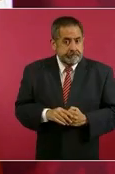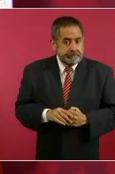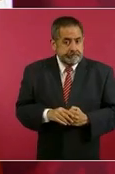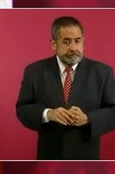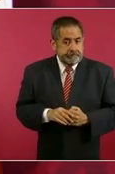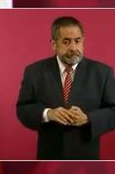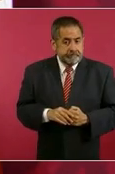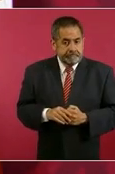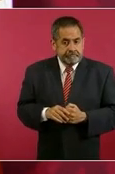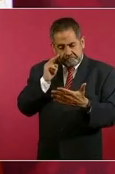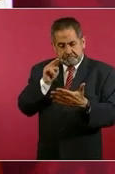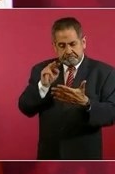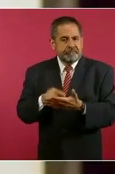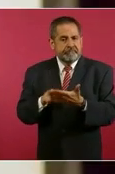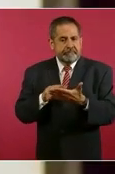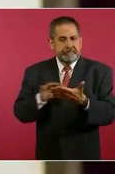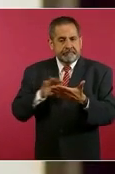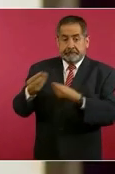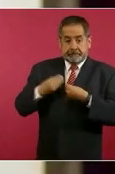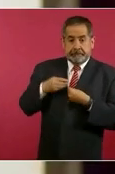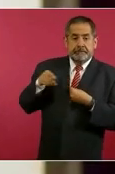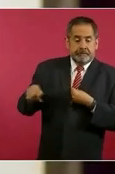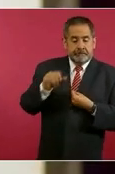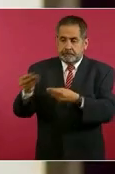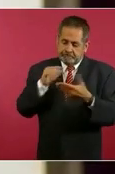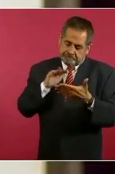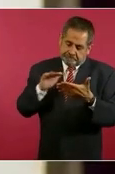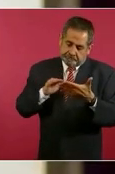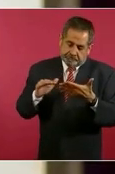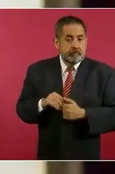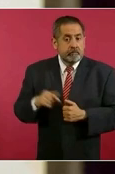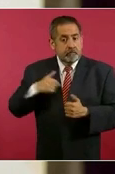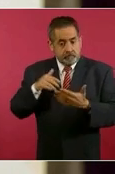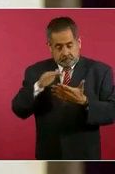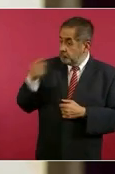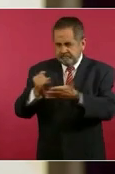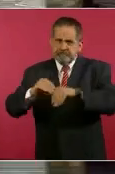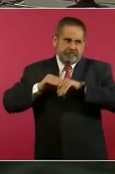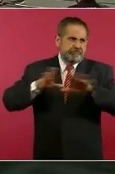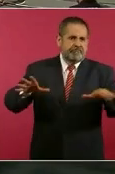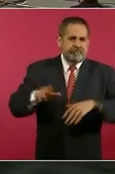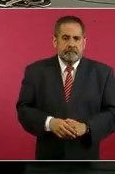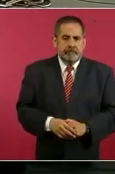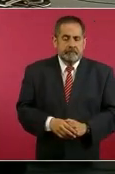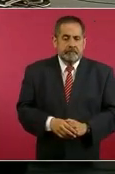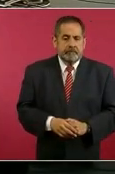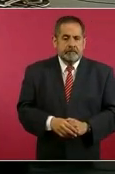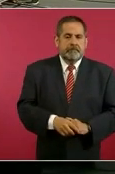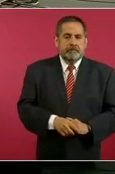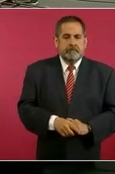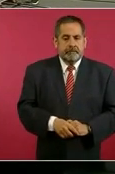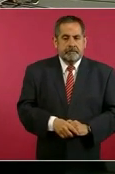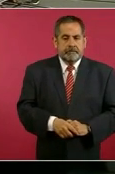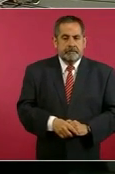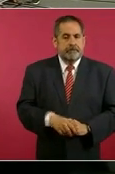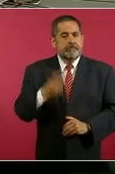leí y me pareció sólido. Me lo entregó Alejandro Encinas. Y cuando lo leí, lo que le dije es, ya, usted tiene que proceder. Y eso fue lo que se hizo.